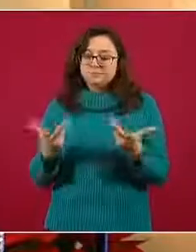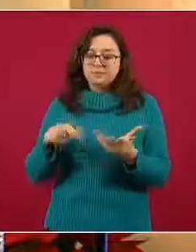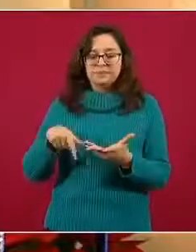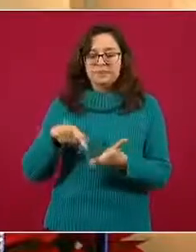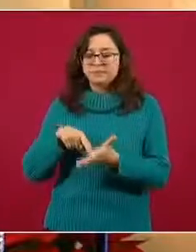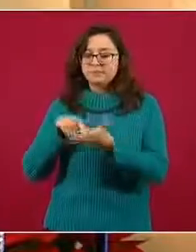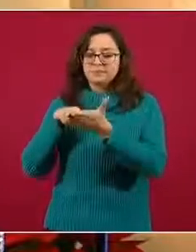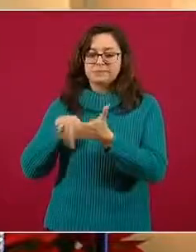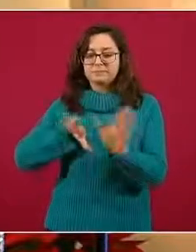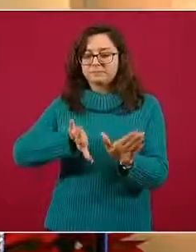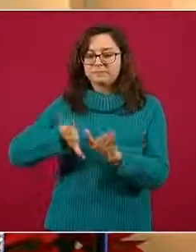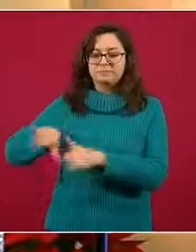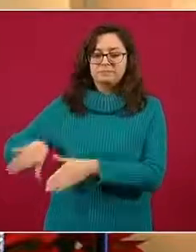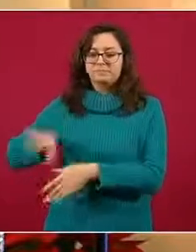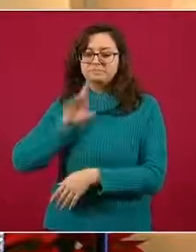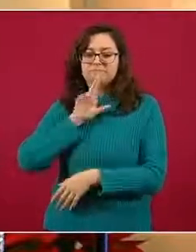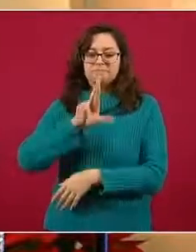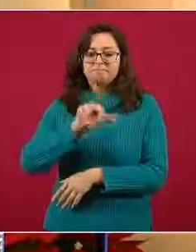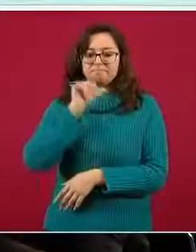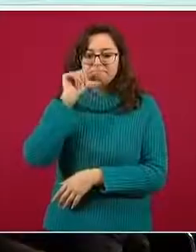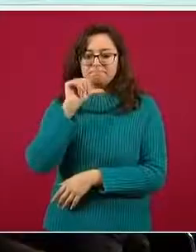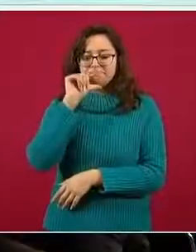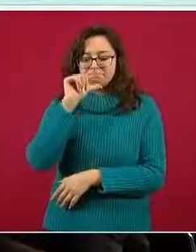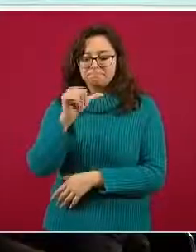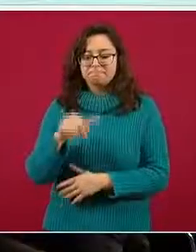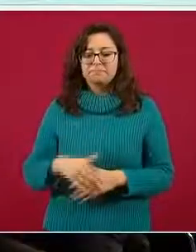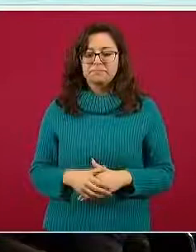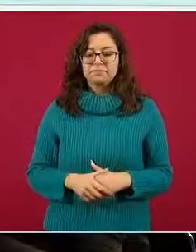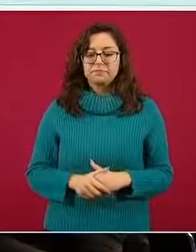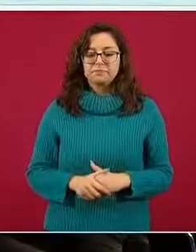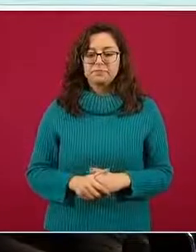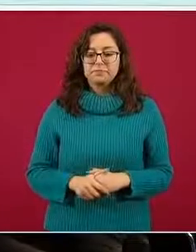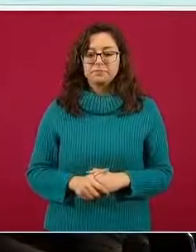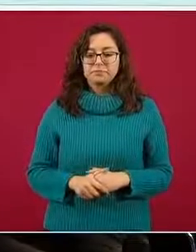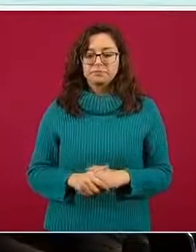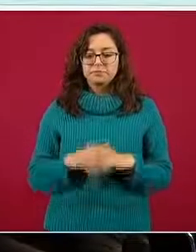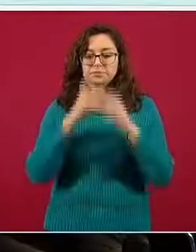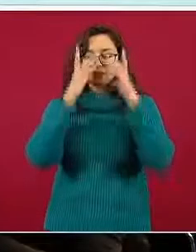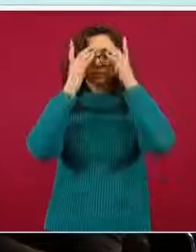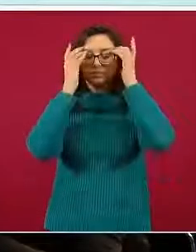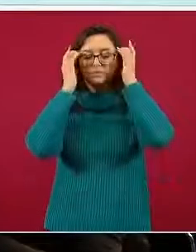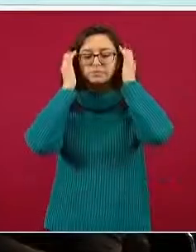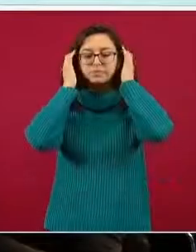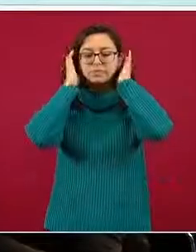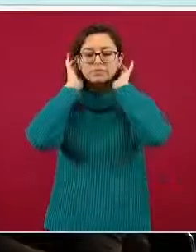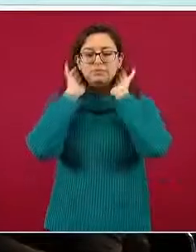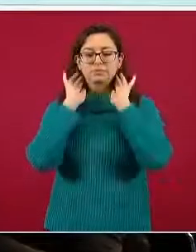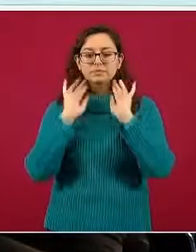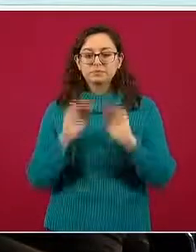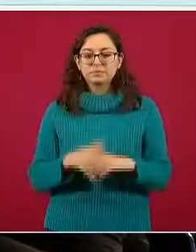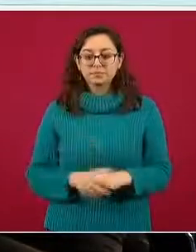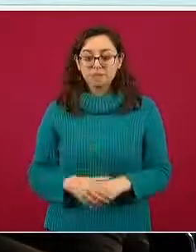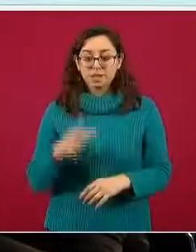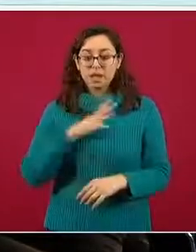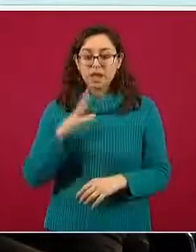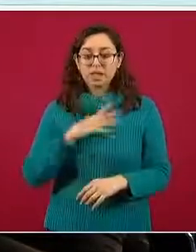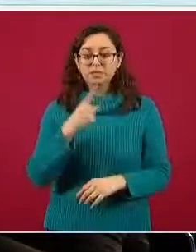rechazan la muestra para no emitir un resultado erróneo. Tenemos un total de 116 mil